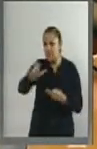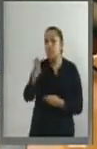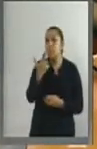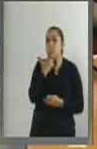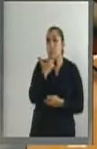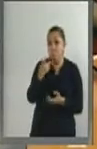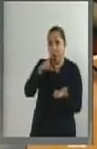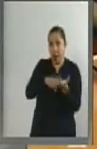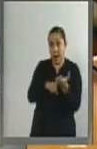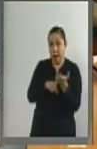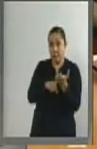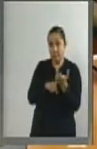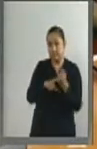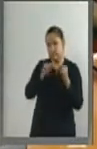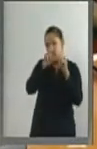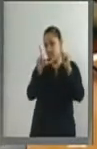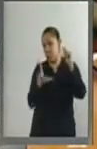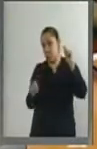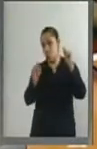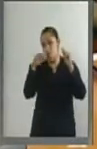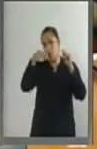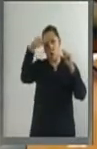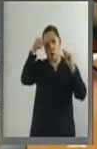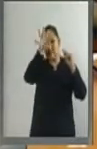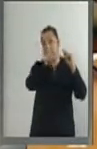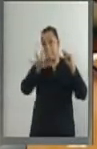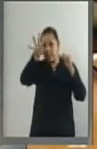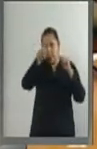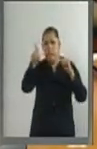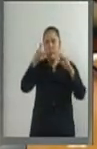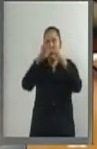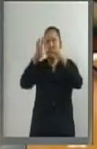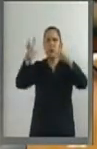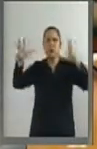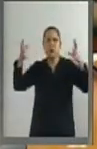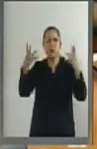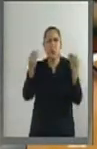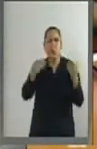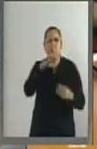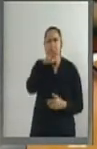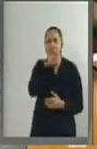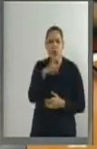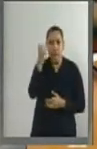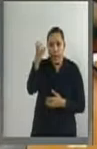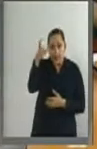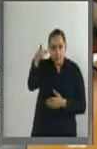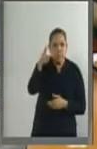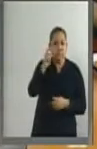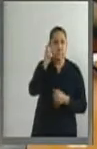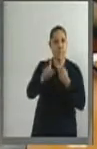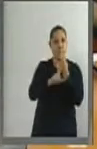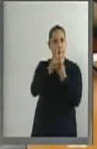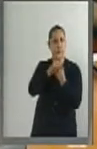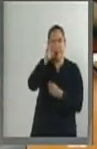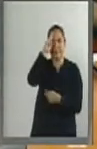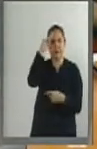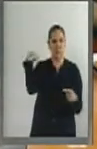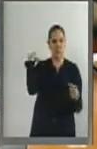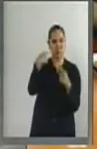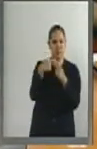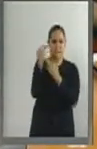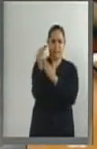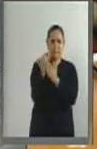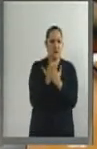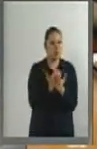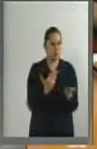Norte. El problema, lejos de reducir su dimensión, la incrementa. En una década se ha incrementado en un